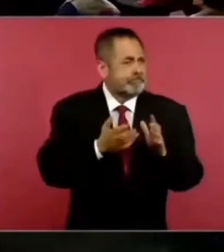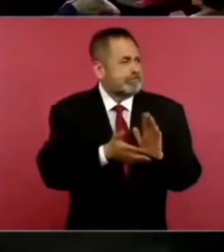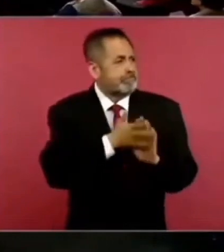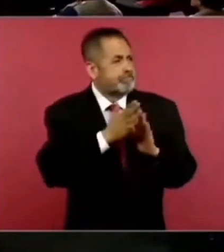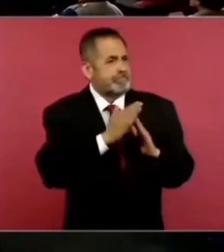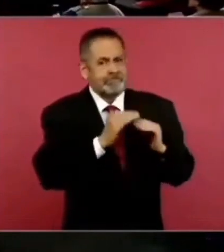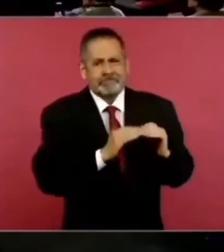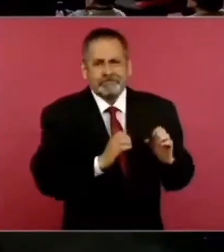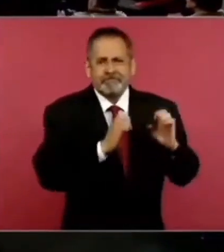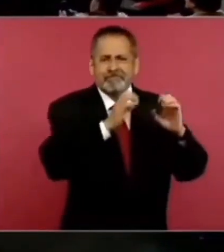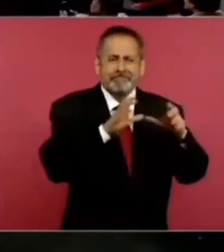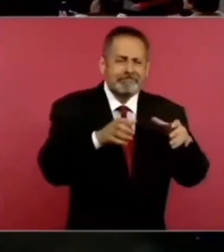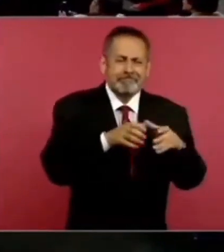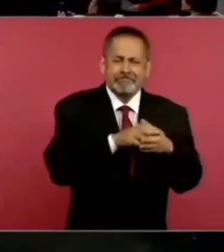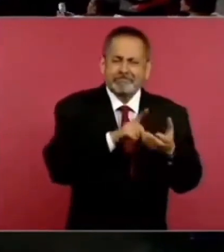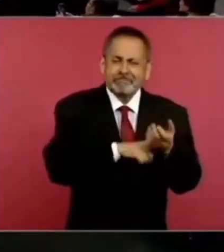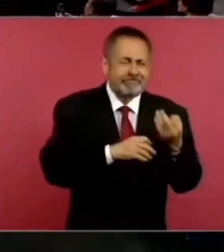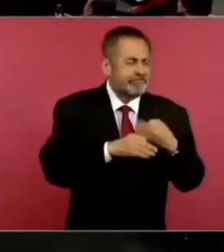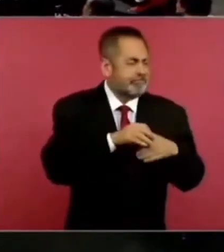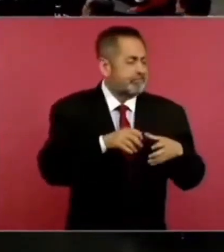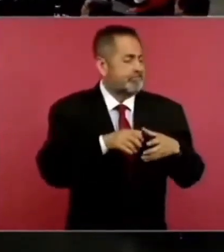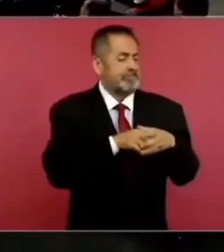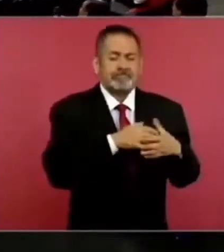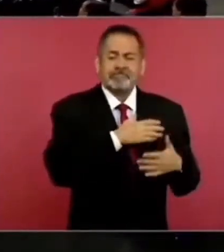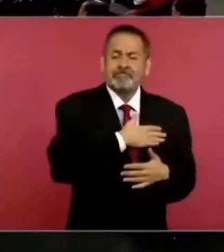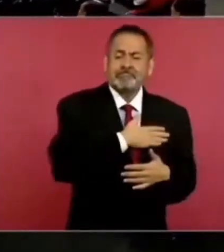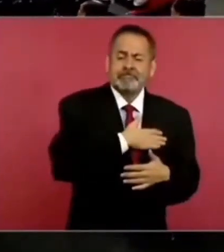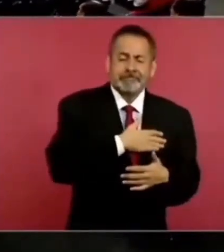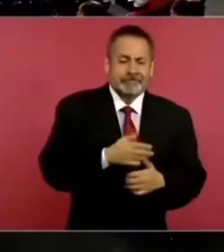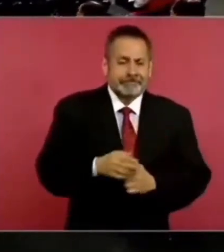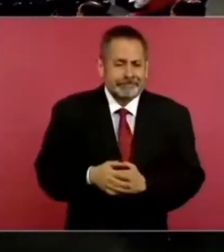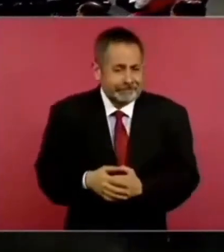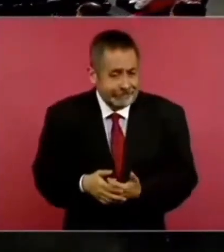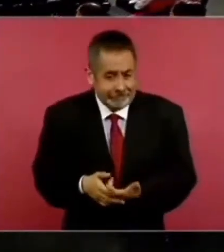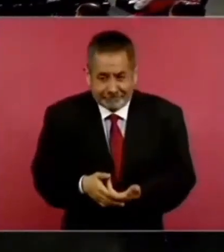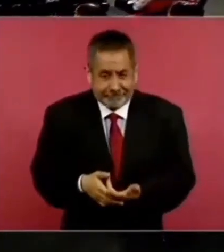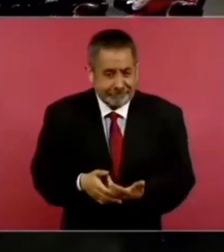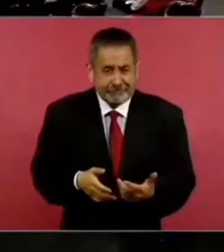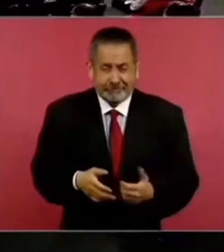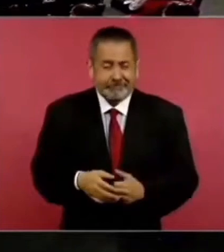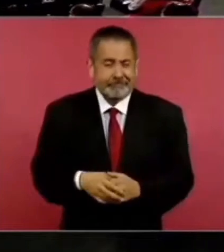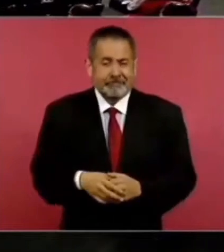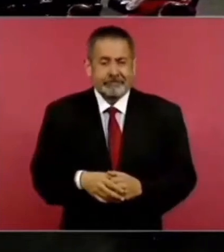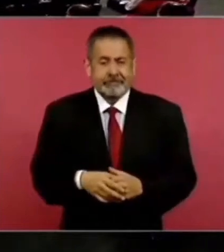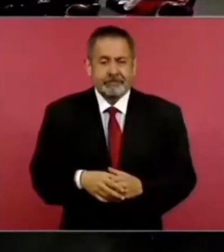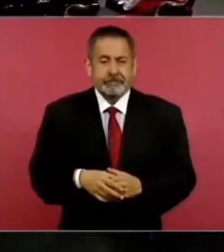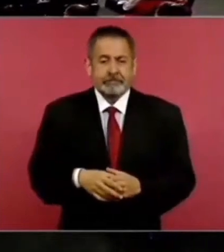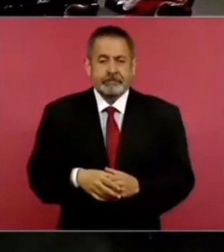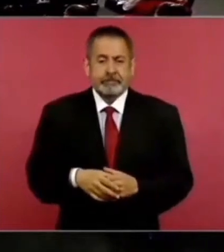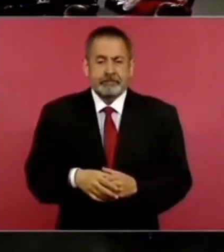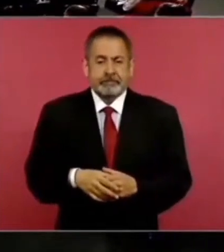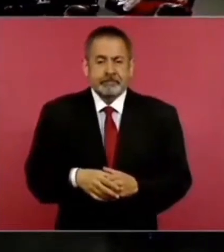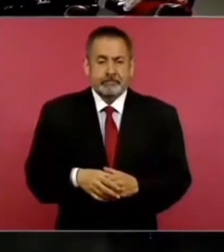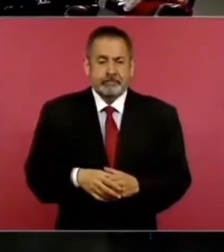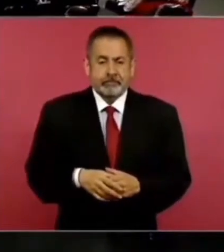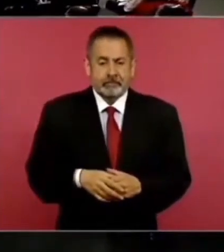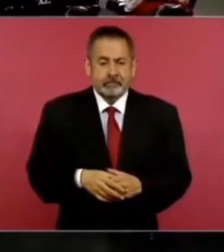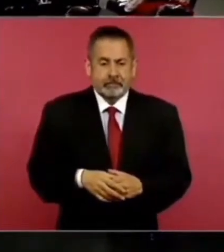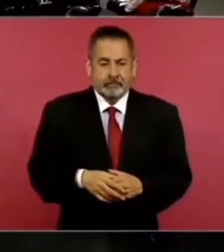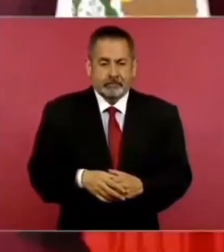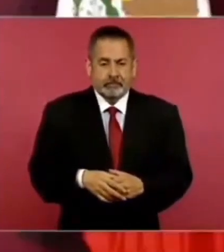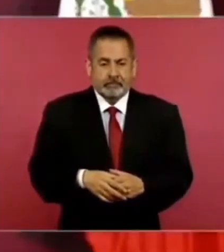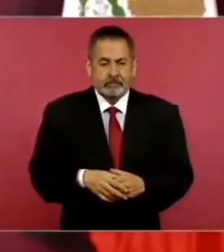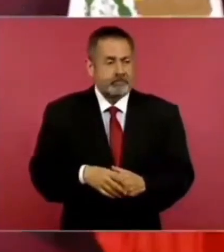y la vida de